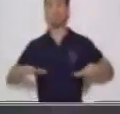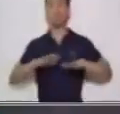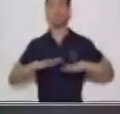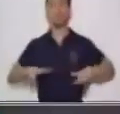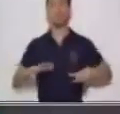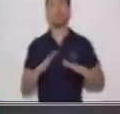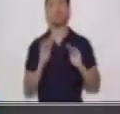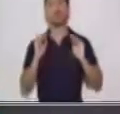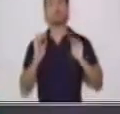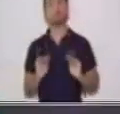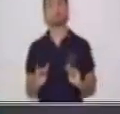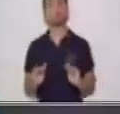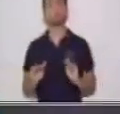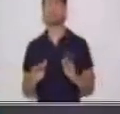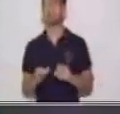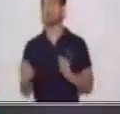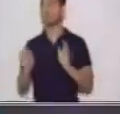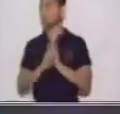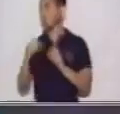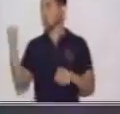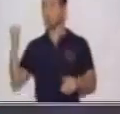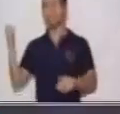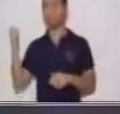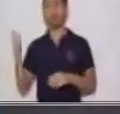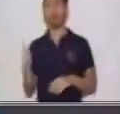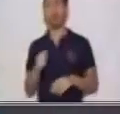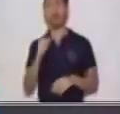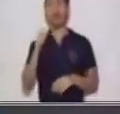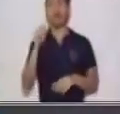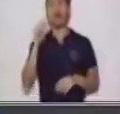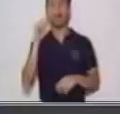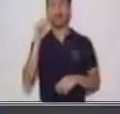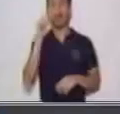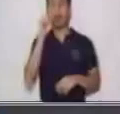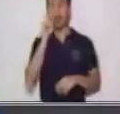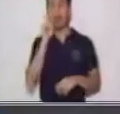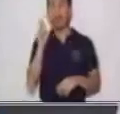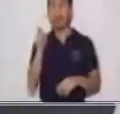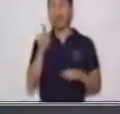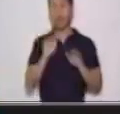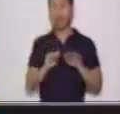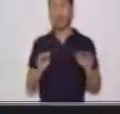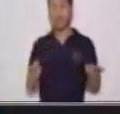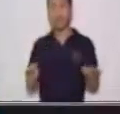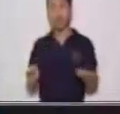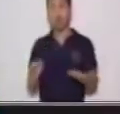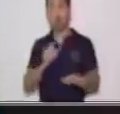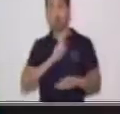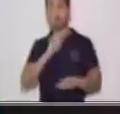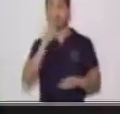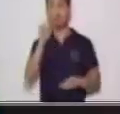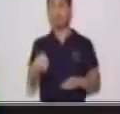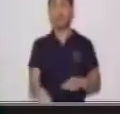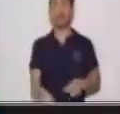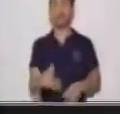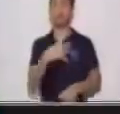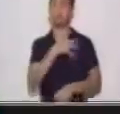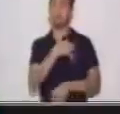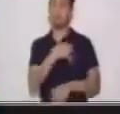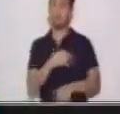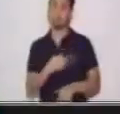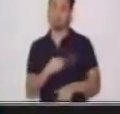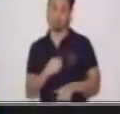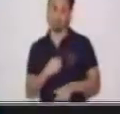quietud. Por ejemplo, el niño está triste. Ahora bien, estas palabras las hemos